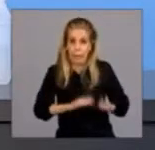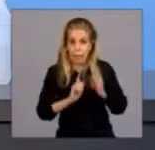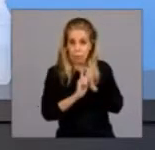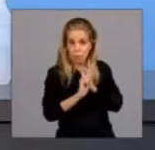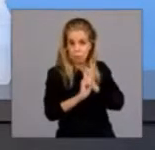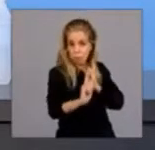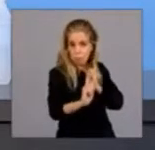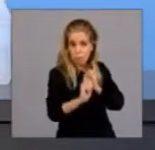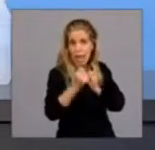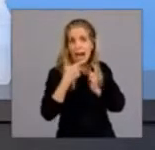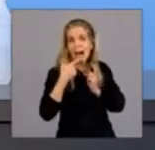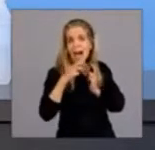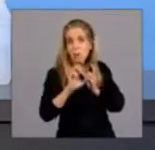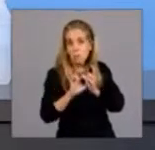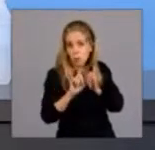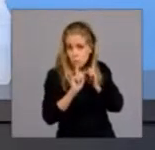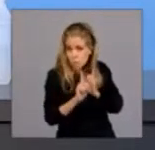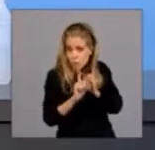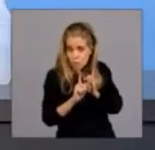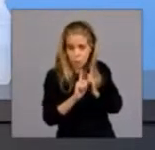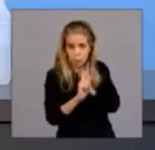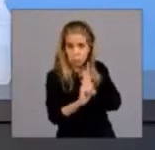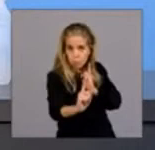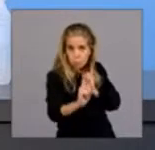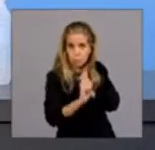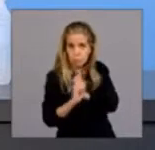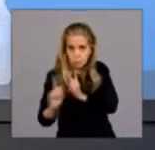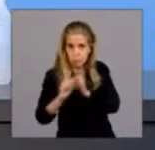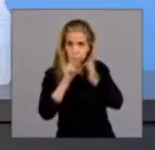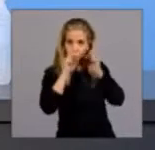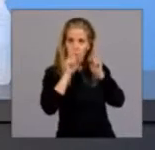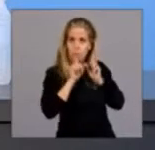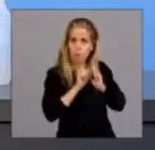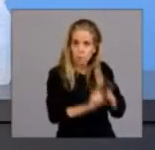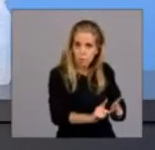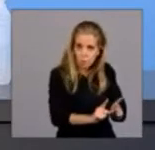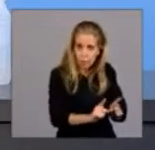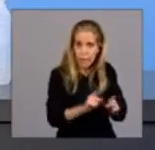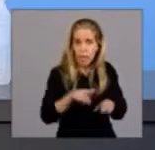preventivo y obligatorio en todos los lugares donde